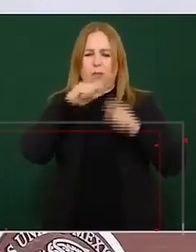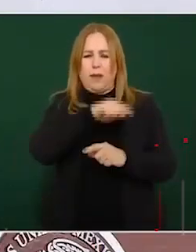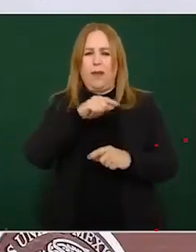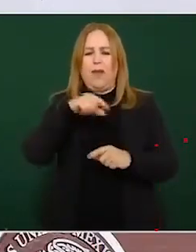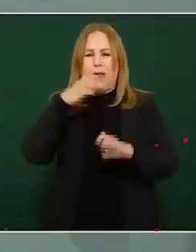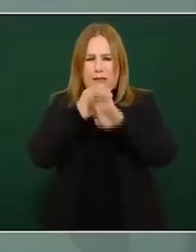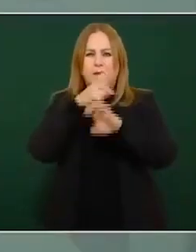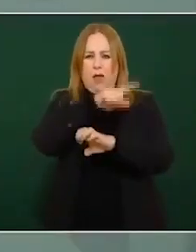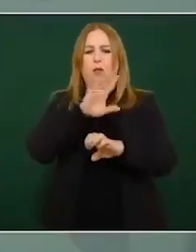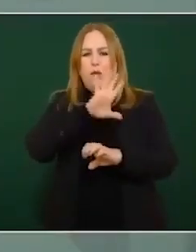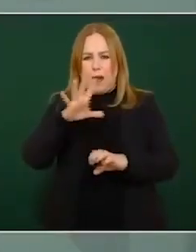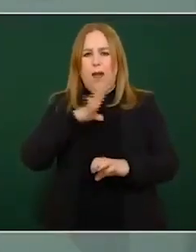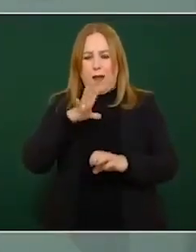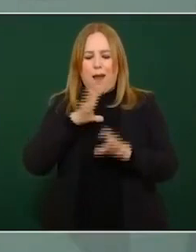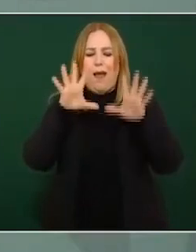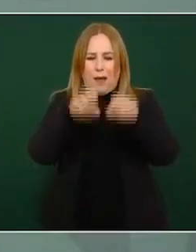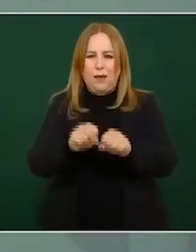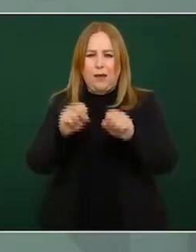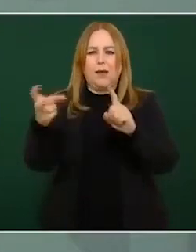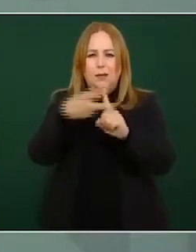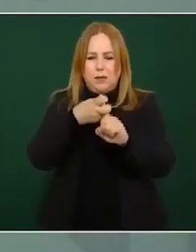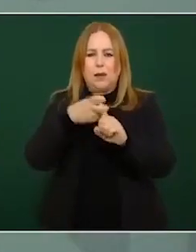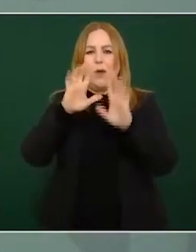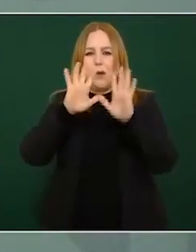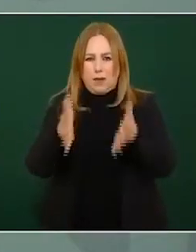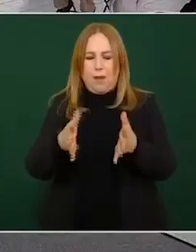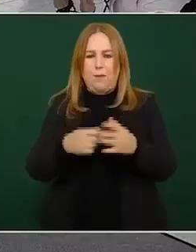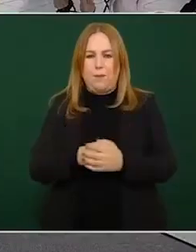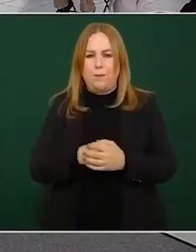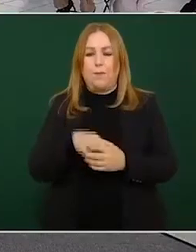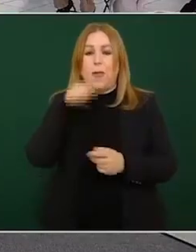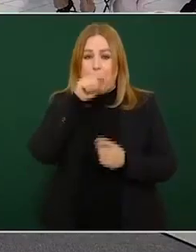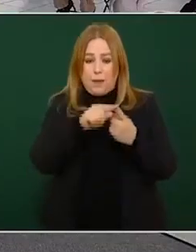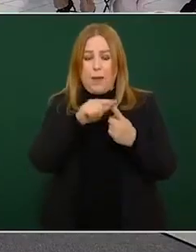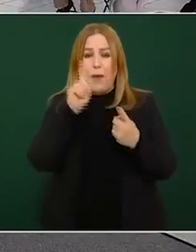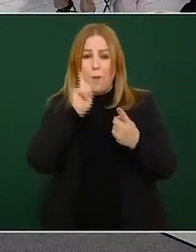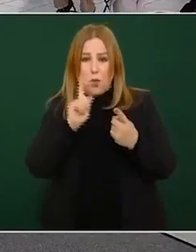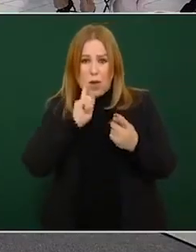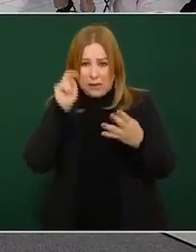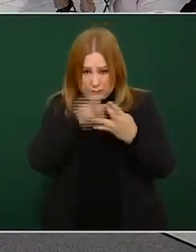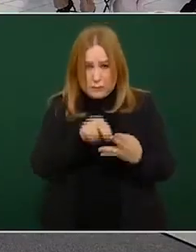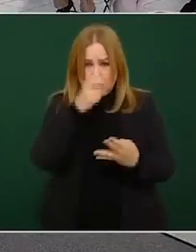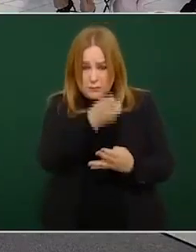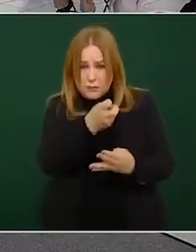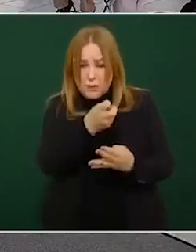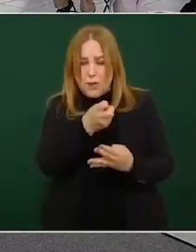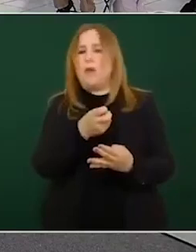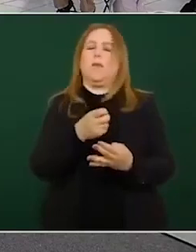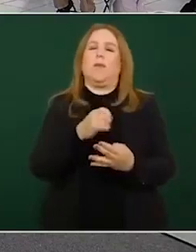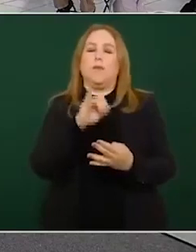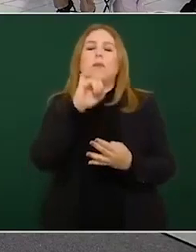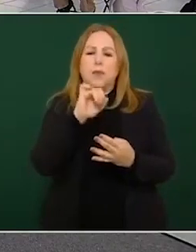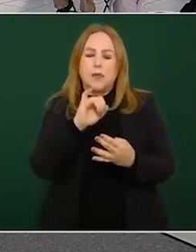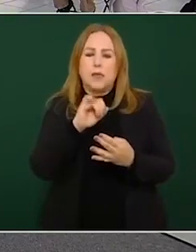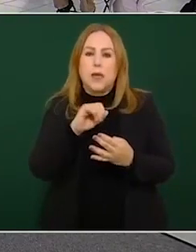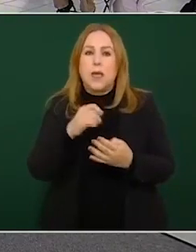logrado la detención de estas personas. En el del feminicidio, ¿verdad? Y en el caso del feminicidio. Y yo te puedo decir, es